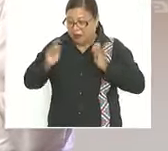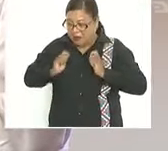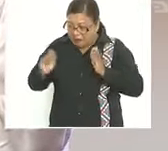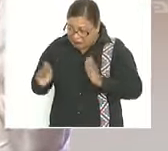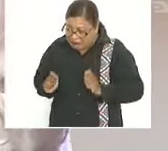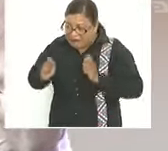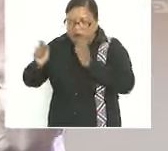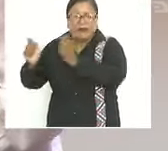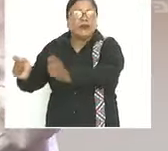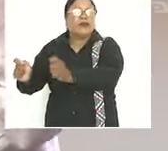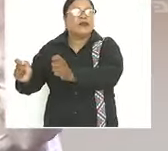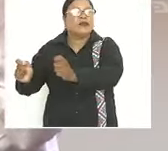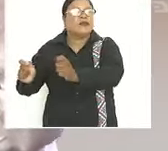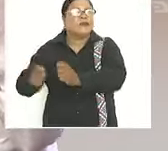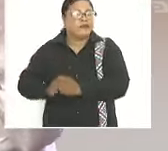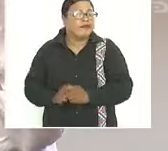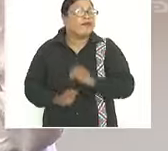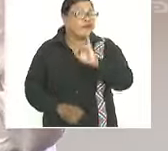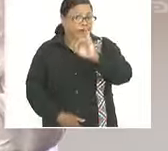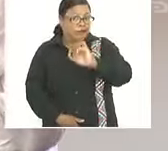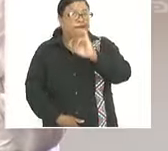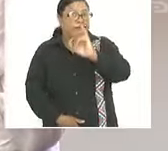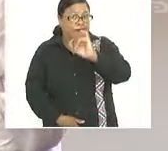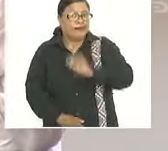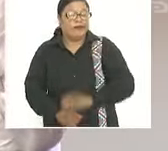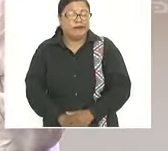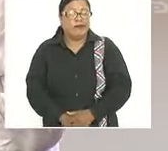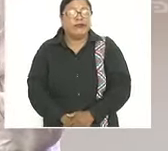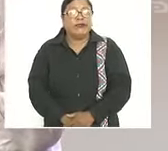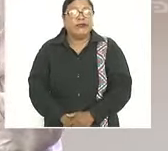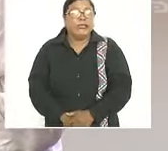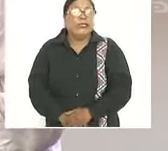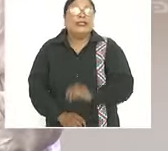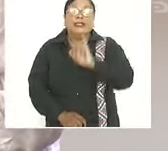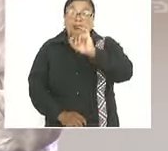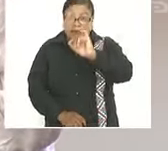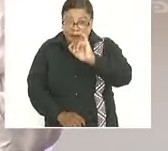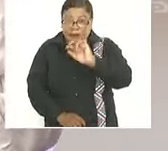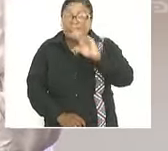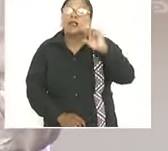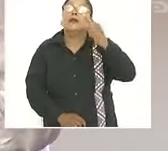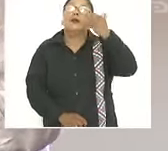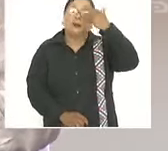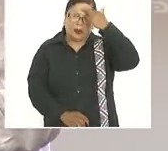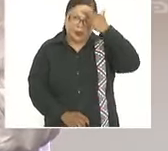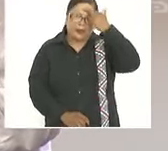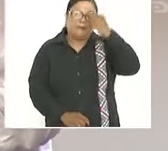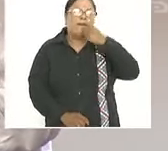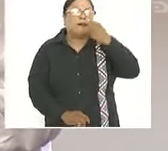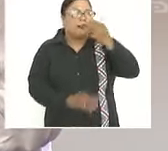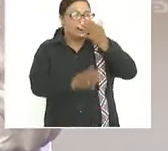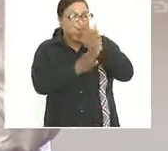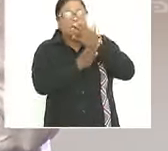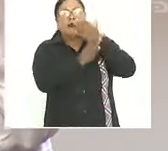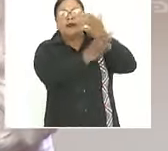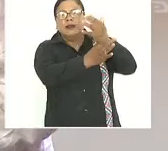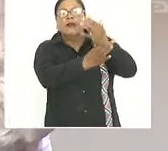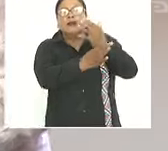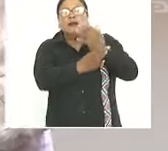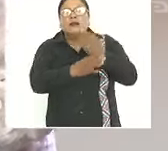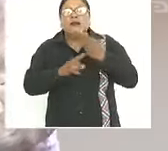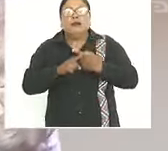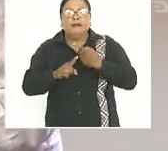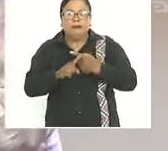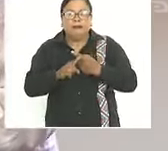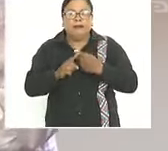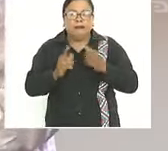no si si porque acuérdense lo que decía el apóstol de la